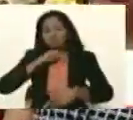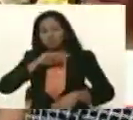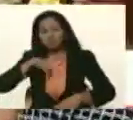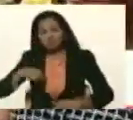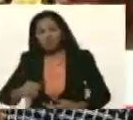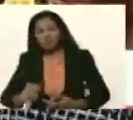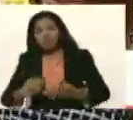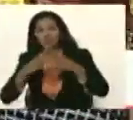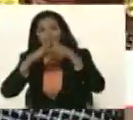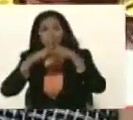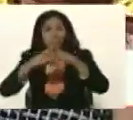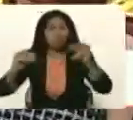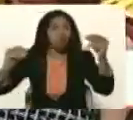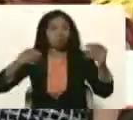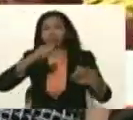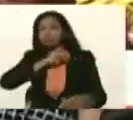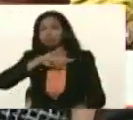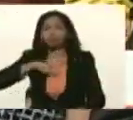todo.